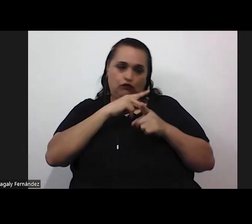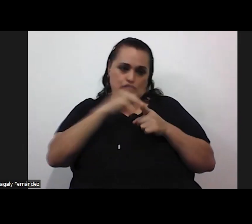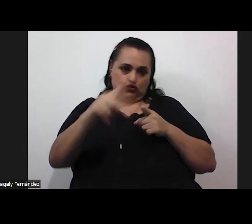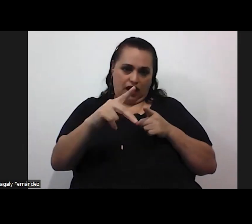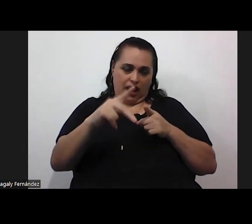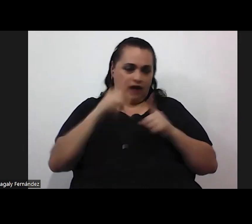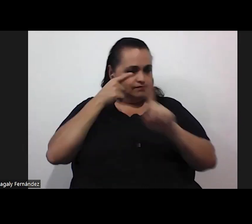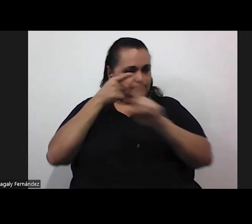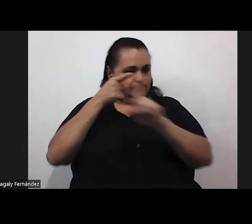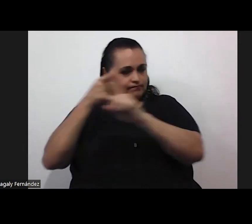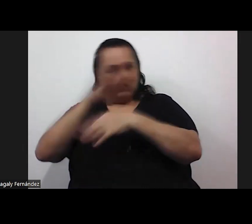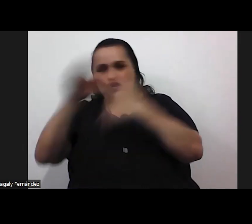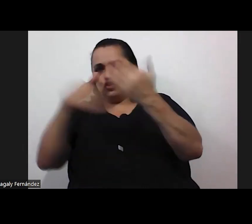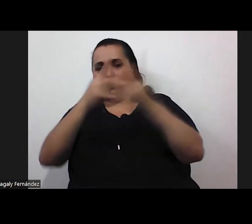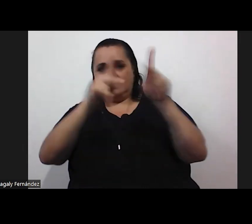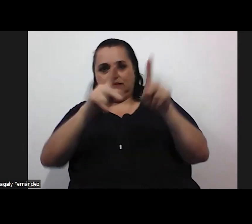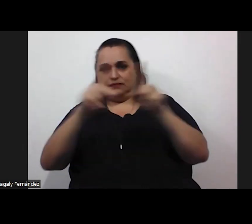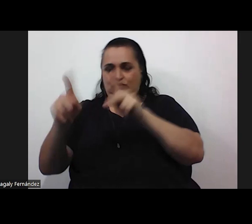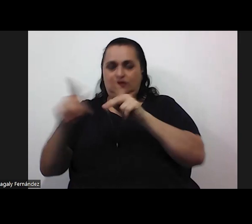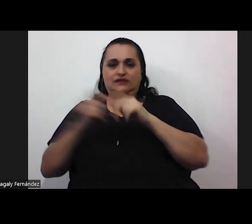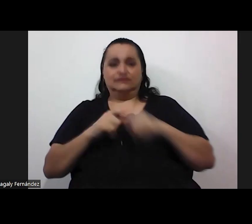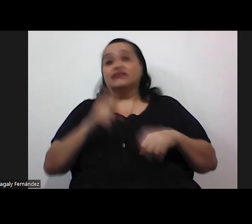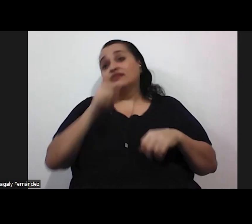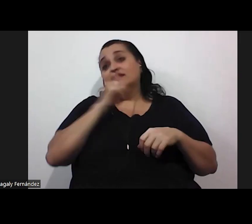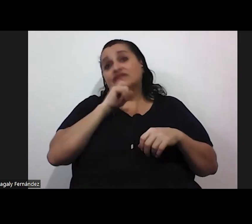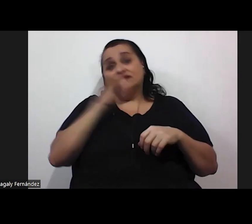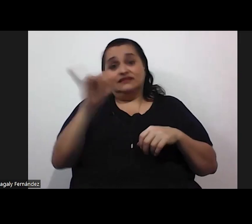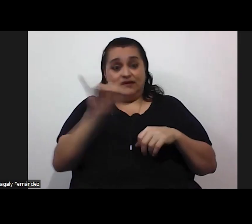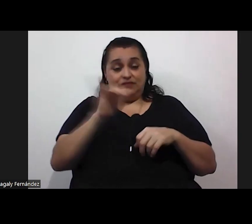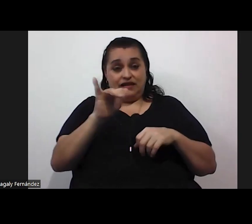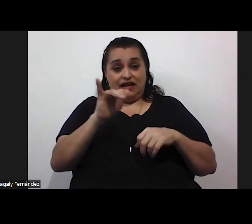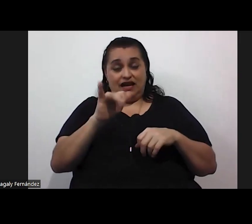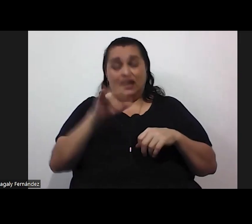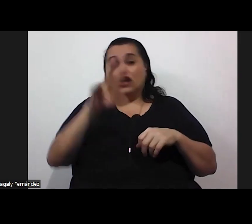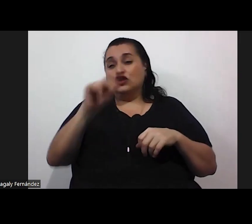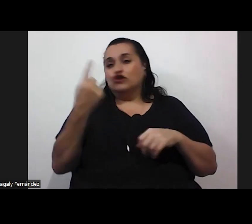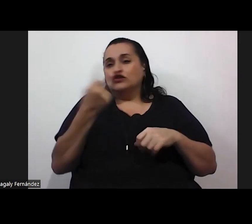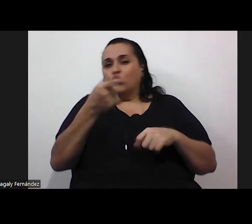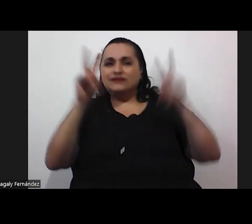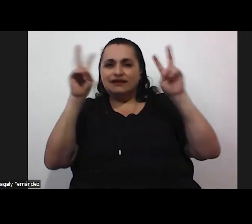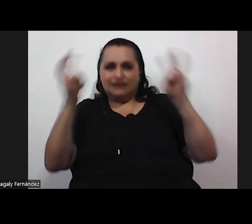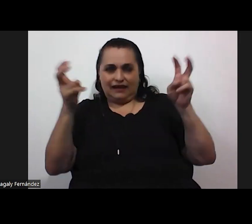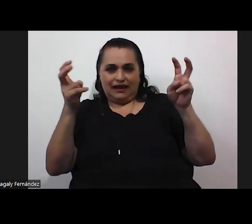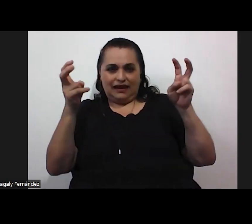todas las poblaciones ¿verdad? que difícil también cuando no solo de este tema sino mira no quiero atender a una persona